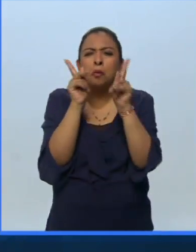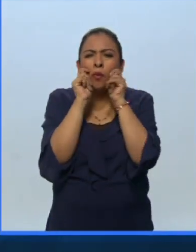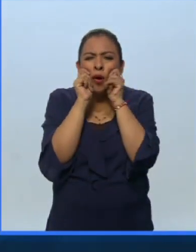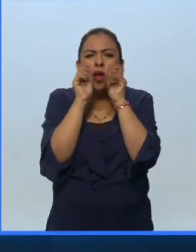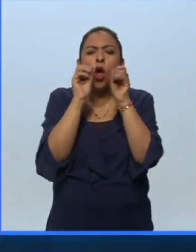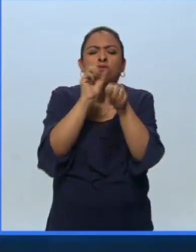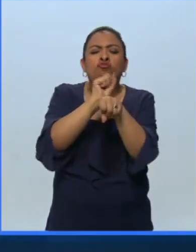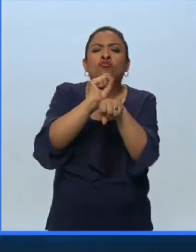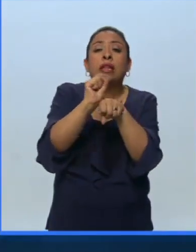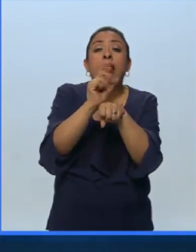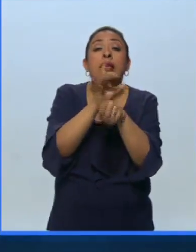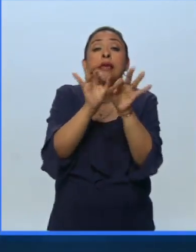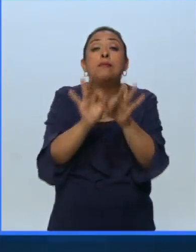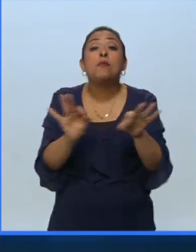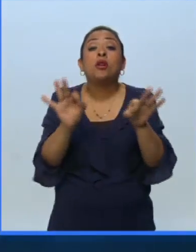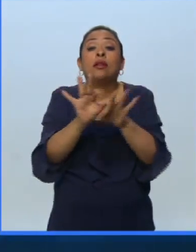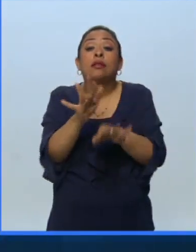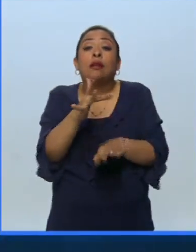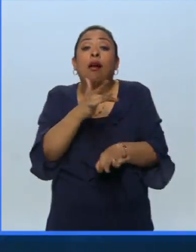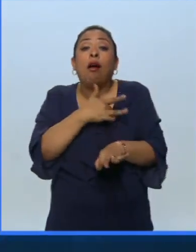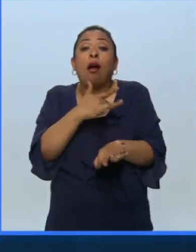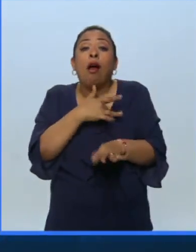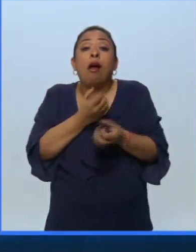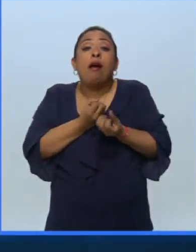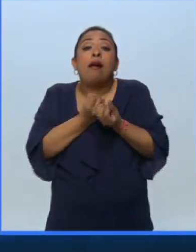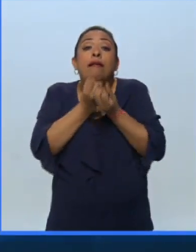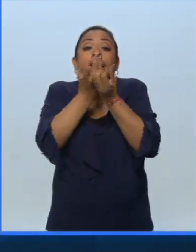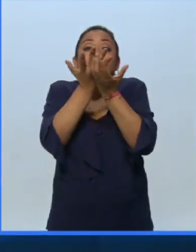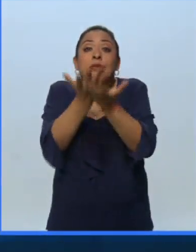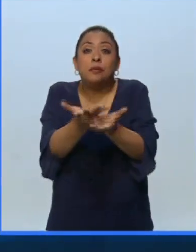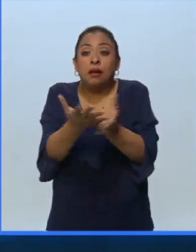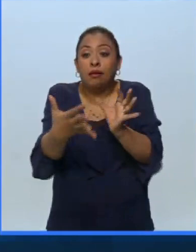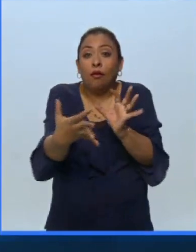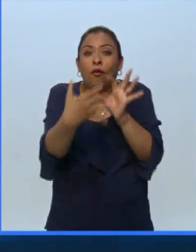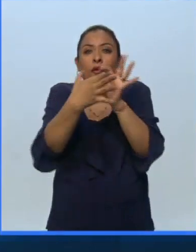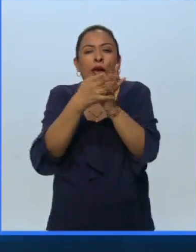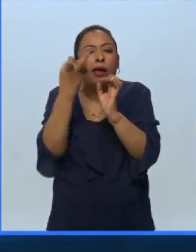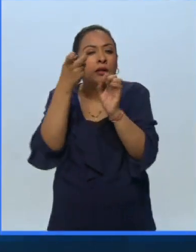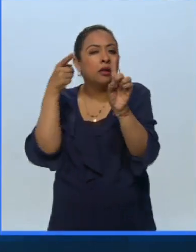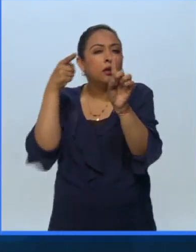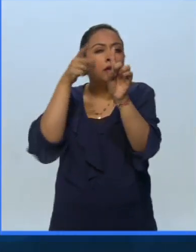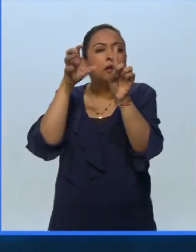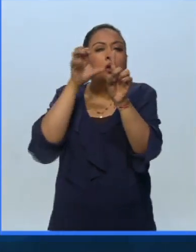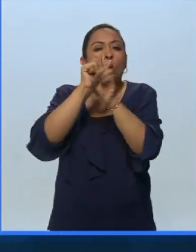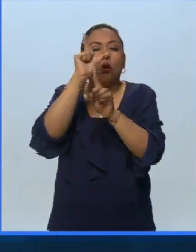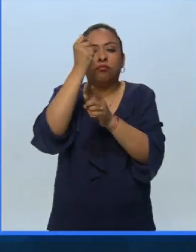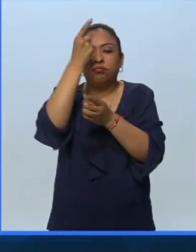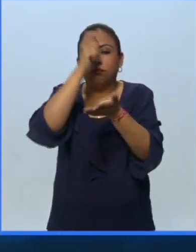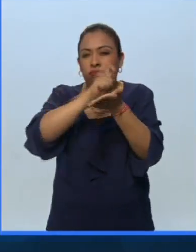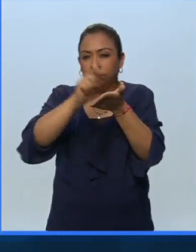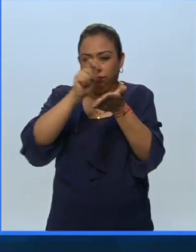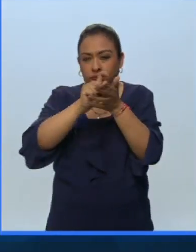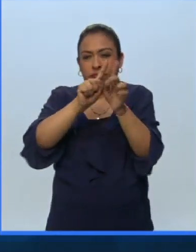corazón, que llegue, que exprese. Para mí eso siempre ha sido la meta en todas mis composiciones.